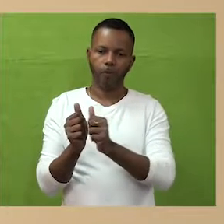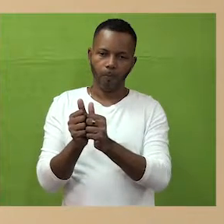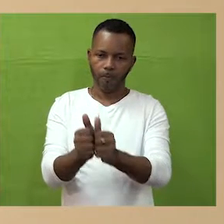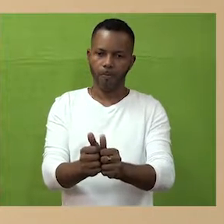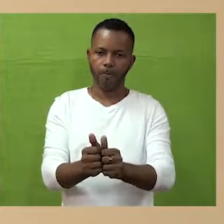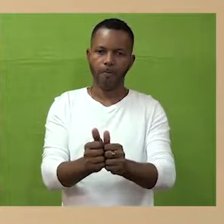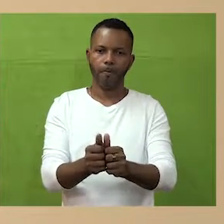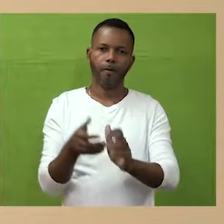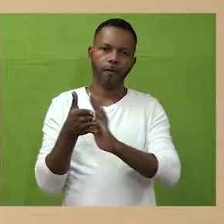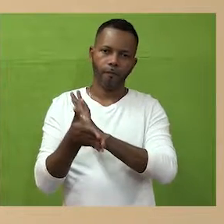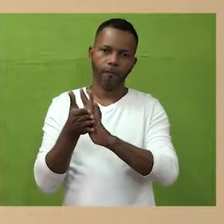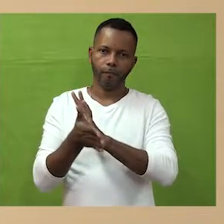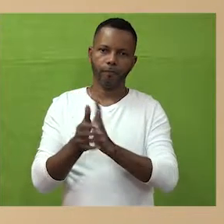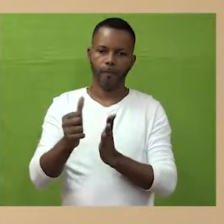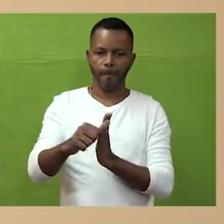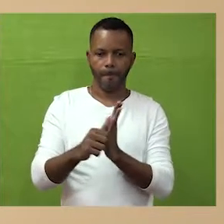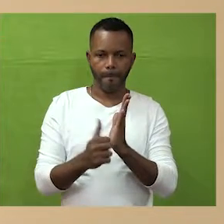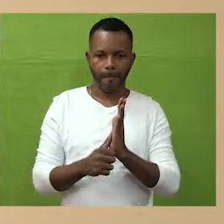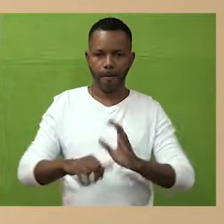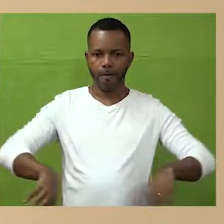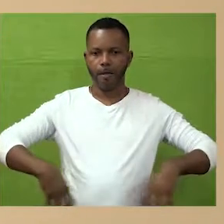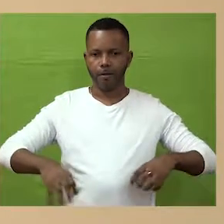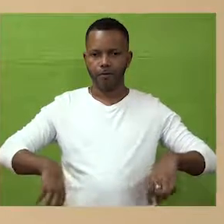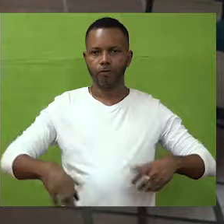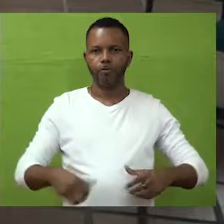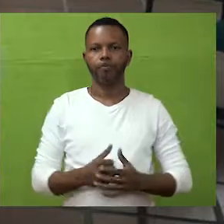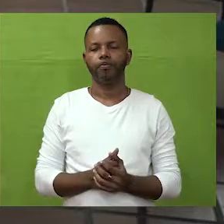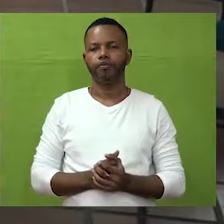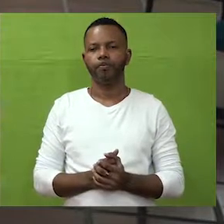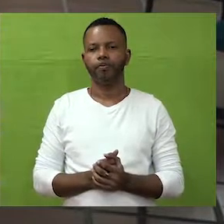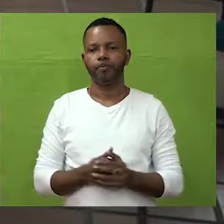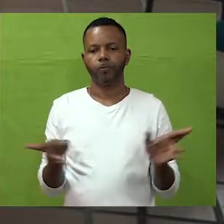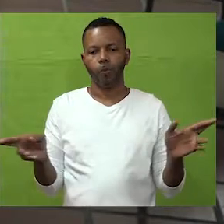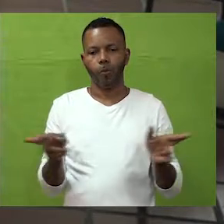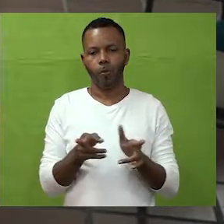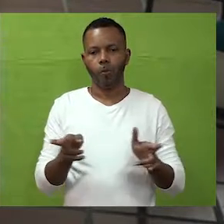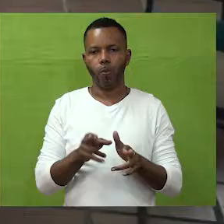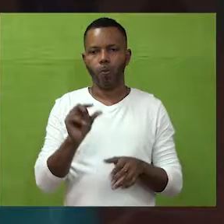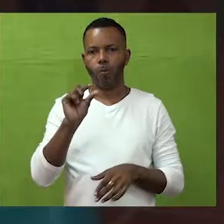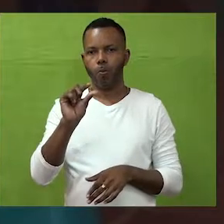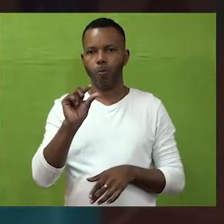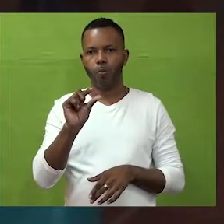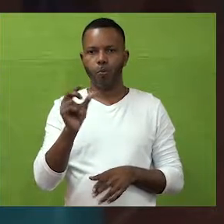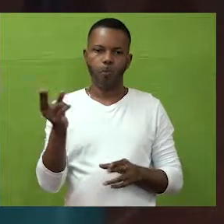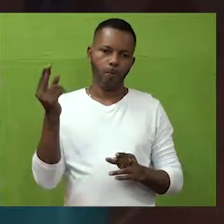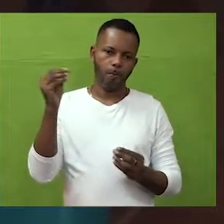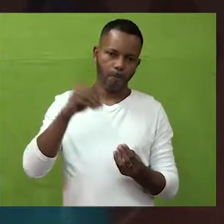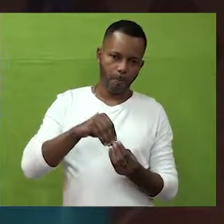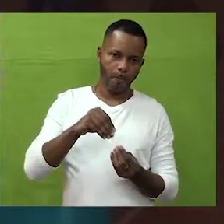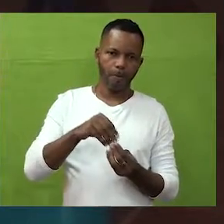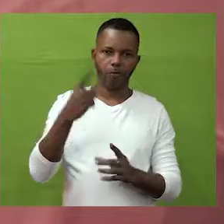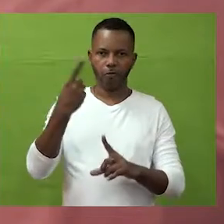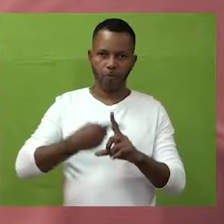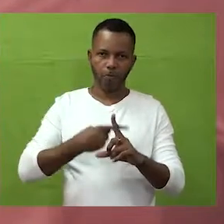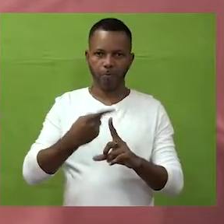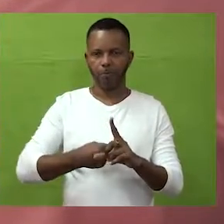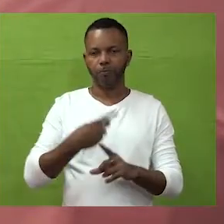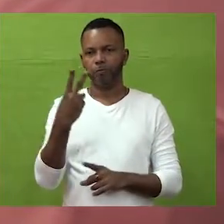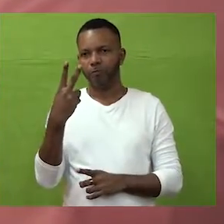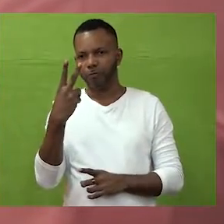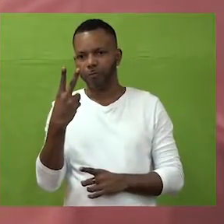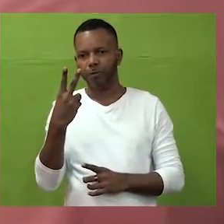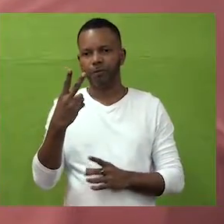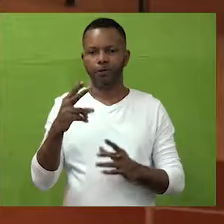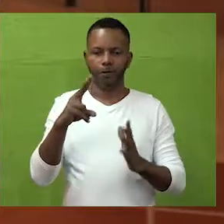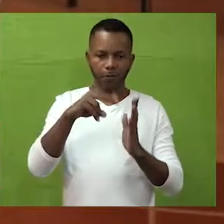solicitud de acompañamiento para reformular ese plan de acción. El proceso de reformulación debe concluir en un poco más de un mes e incluye